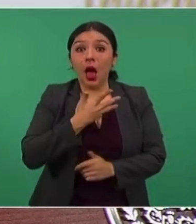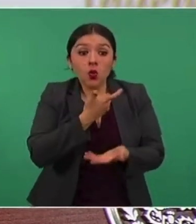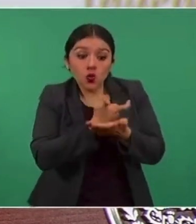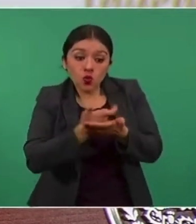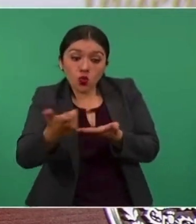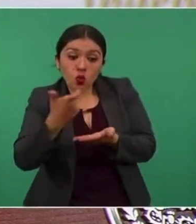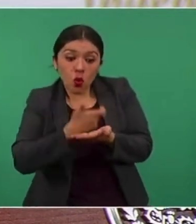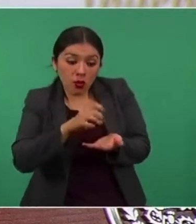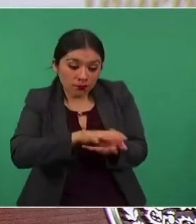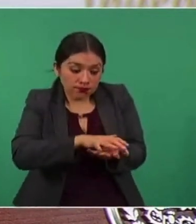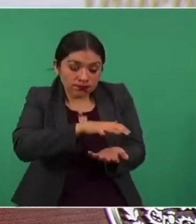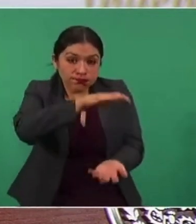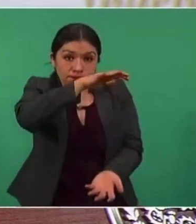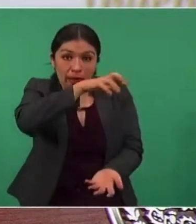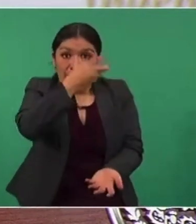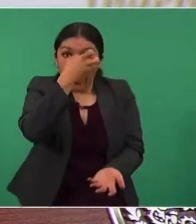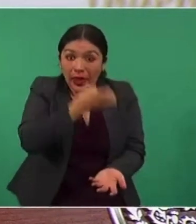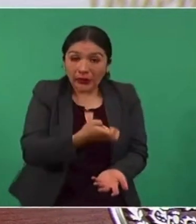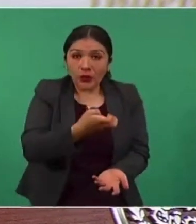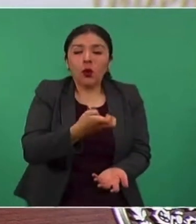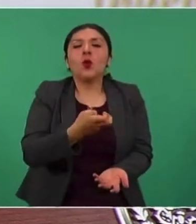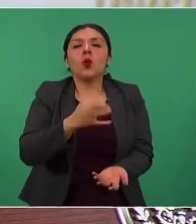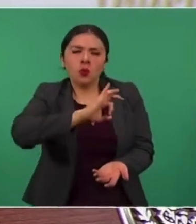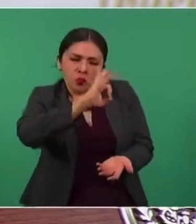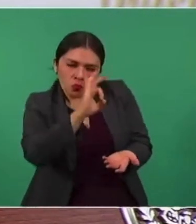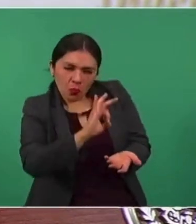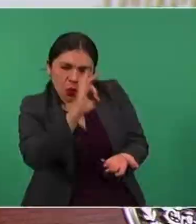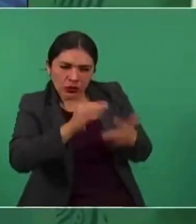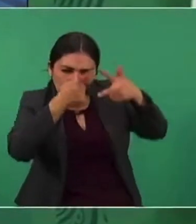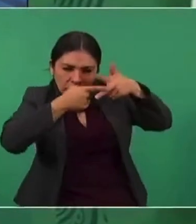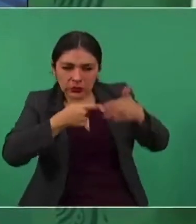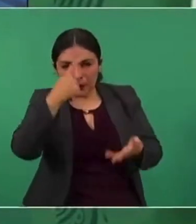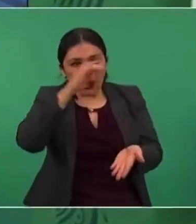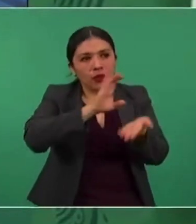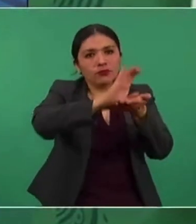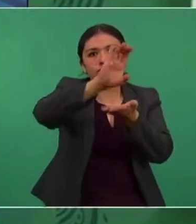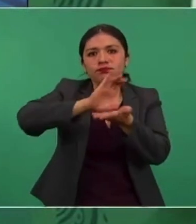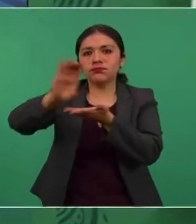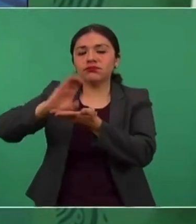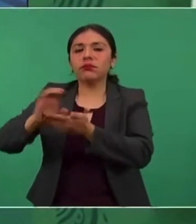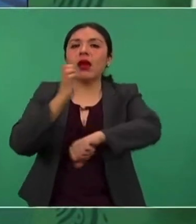un porcentaje va a los estados y a los municipios.